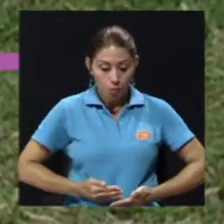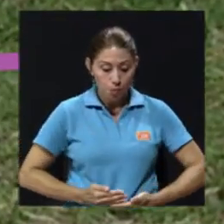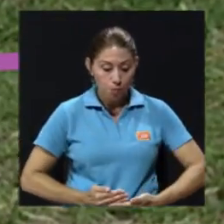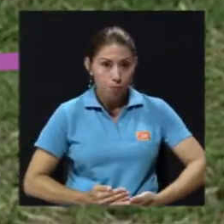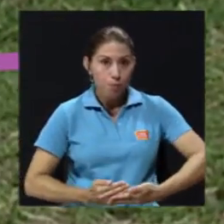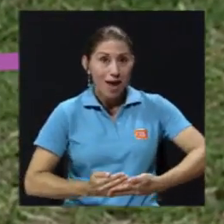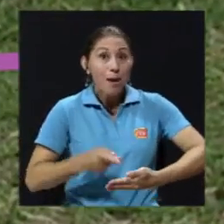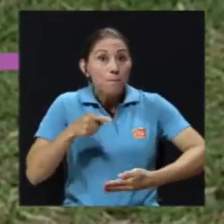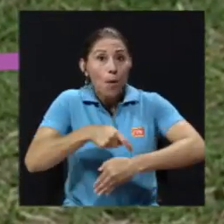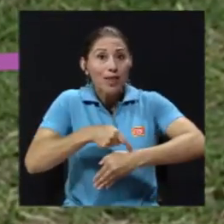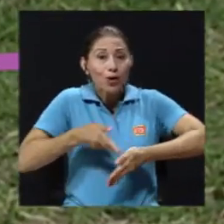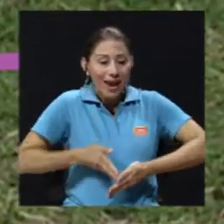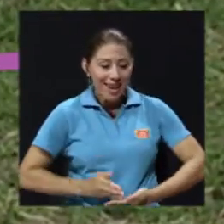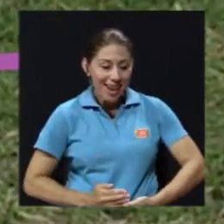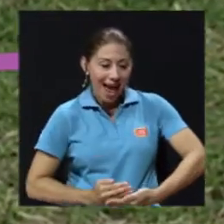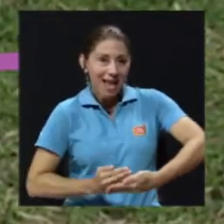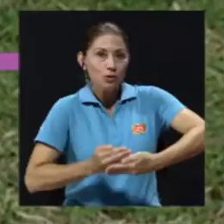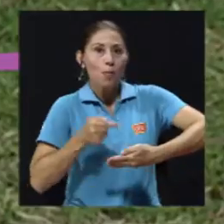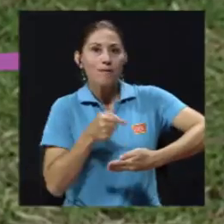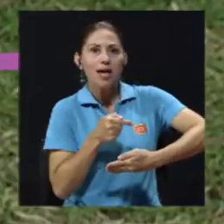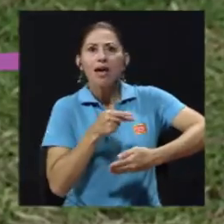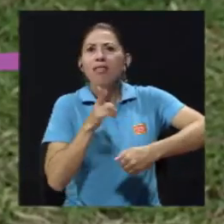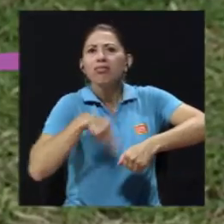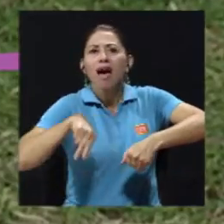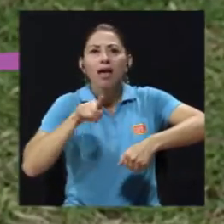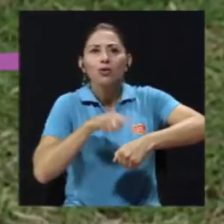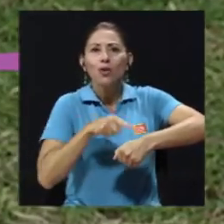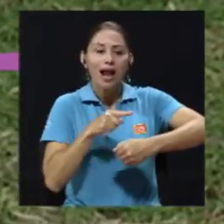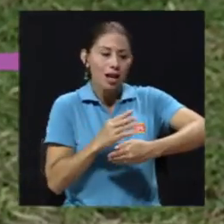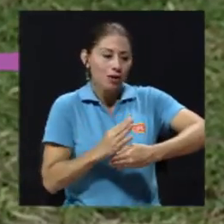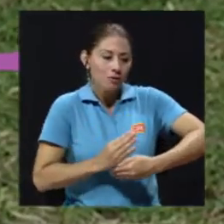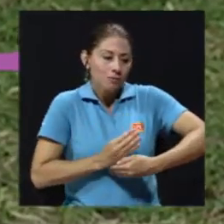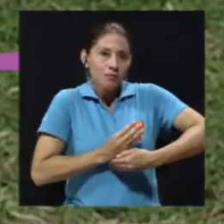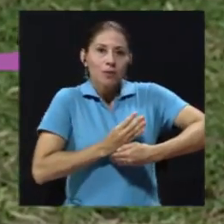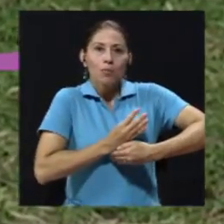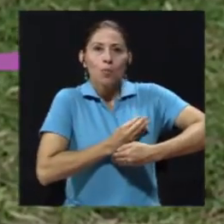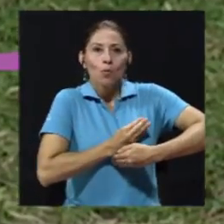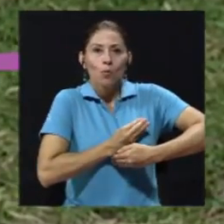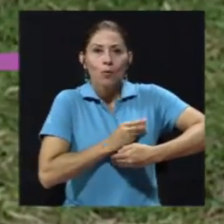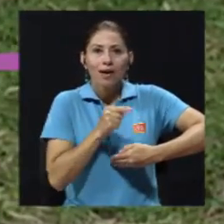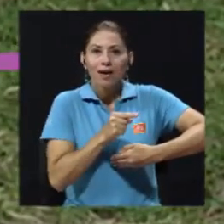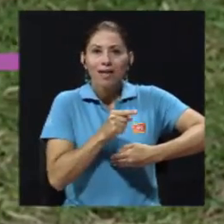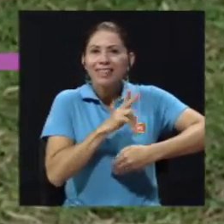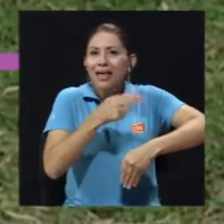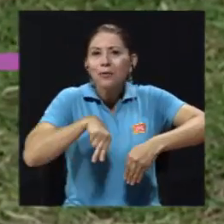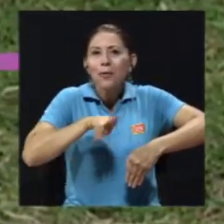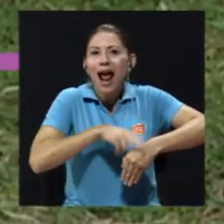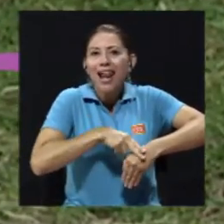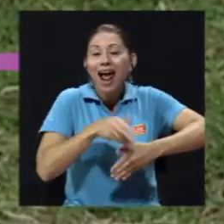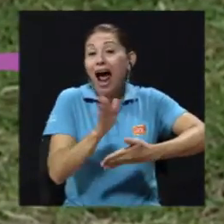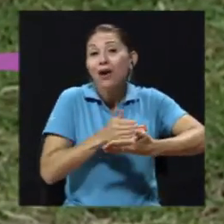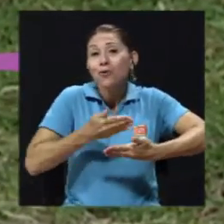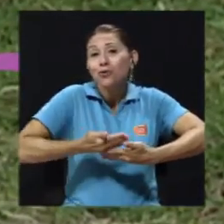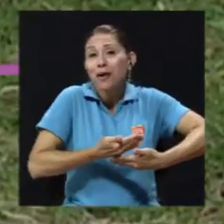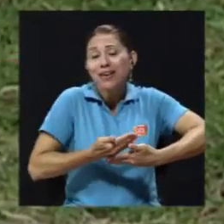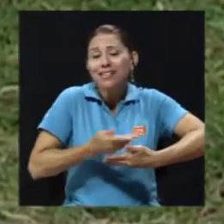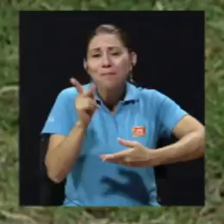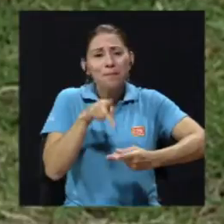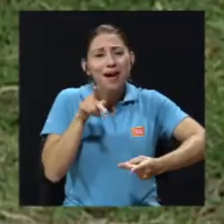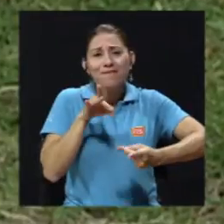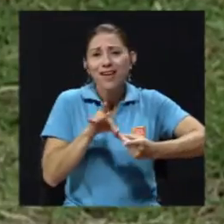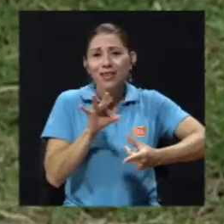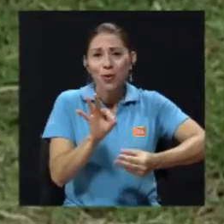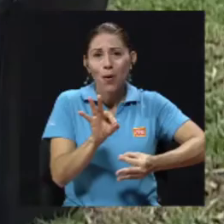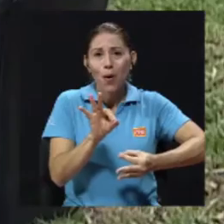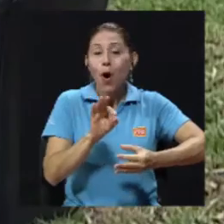pegarse al pecho y lo hacen de una manera instintiva. Muchos bebés lo hacen perfectamente, otros hay que ayudarles un